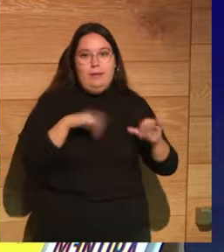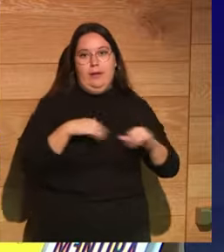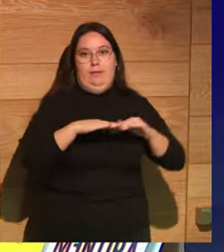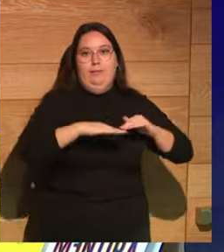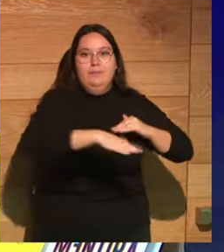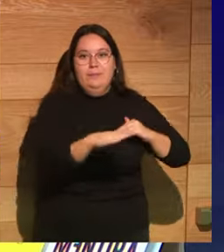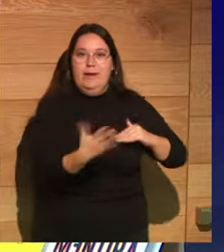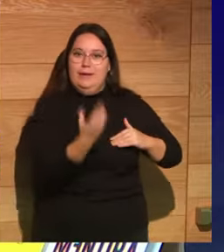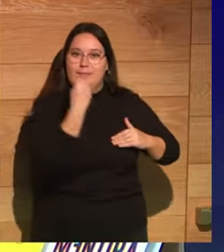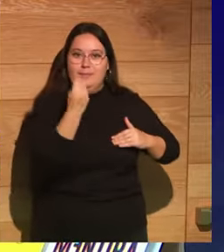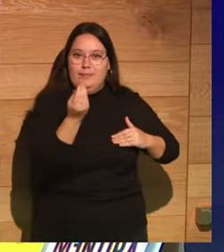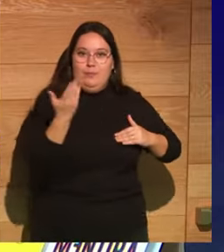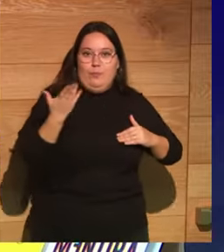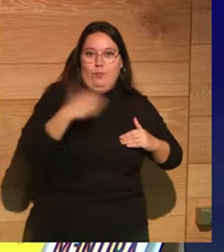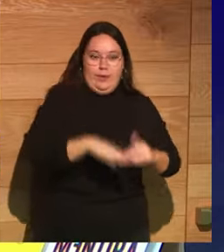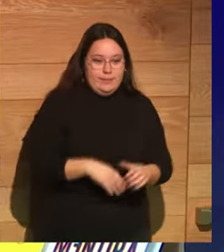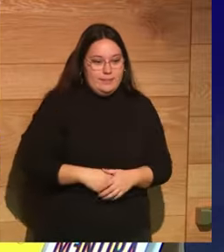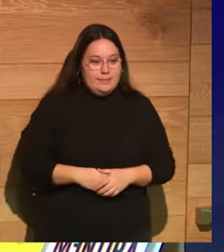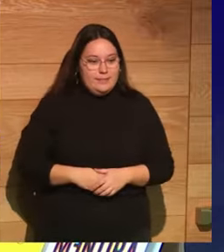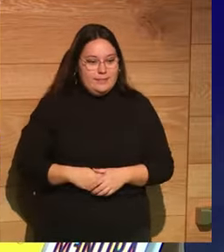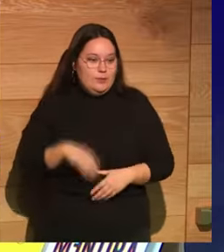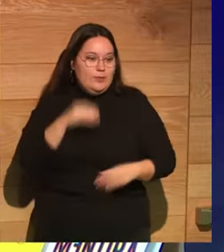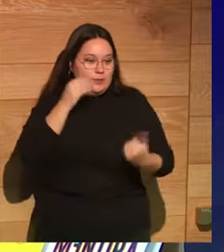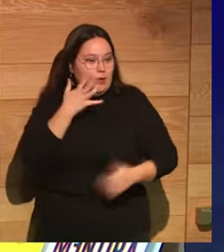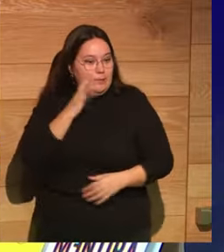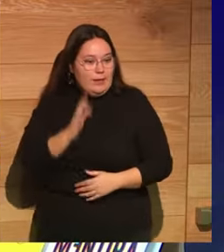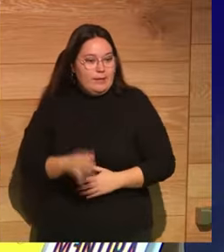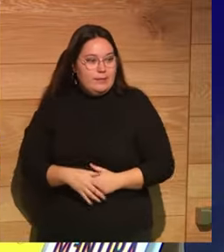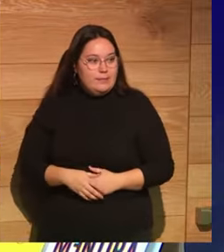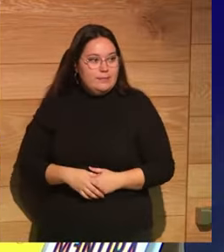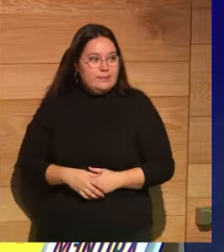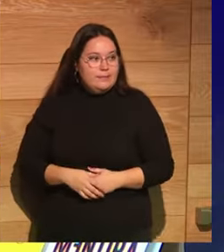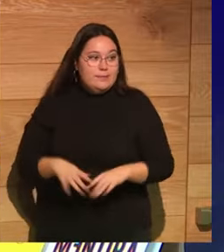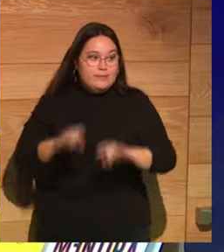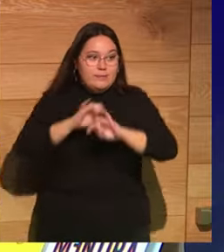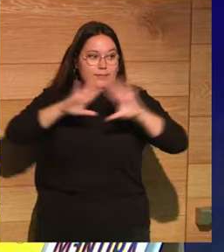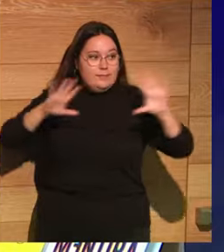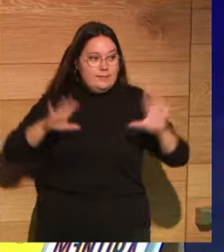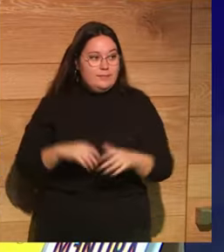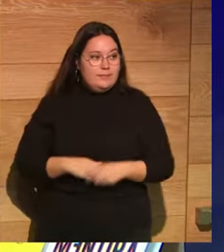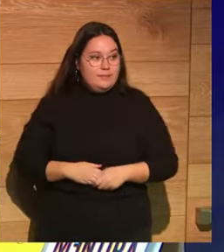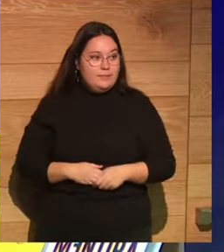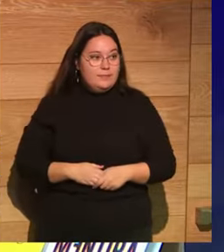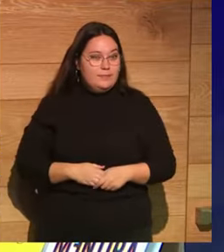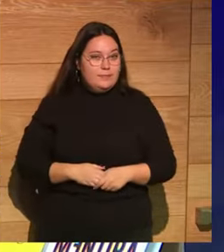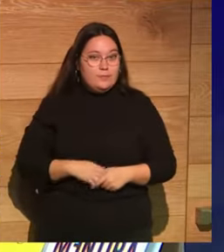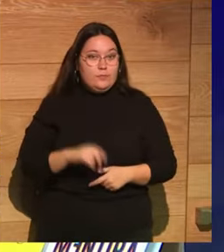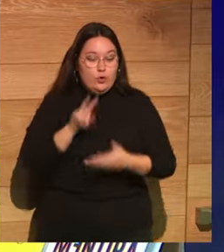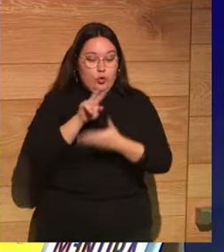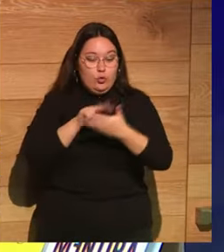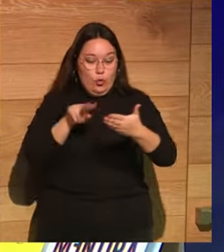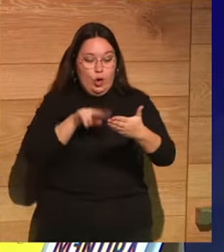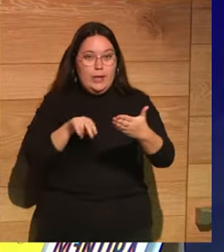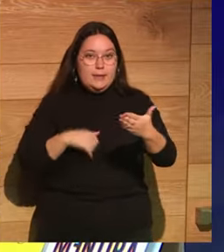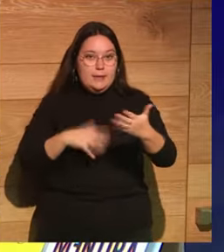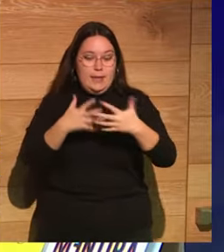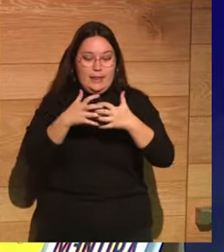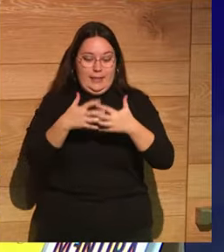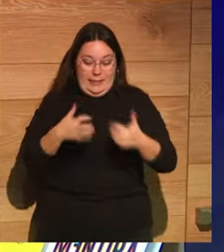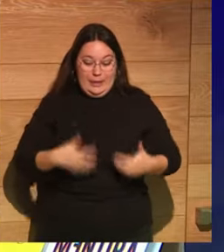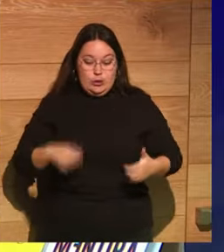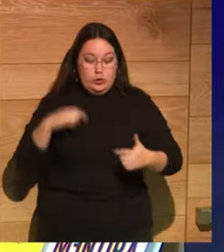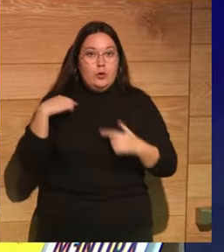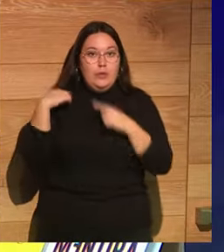hay una verdadera locura de historia historia verdadera y claro cuando oyes todo esto y lees el texto